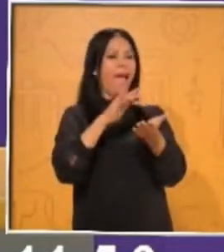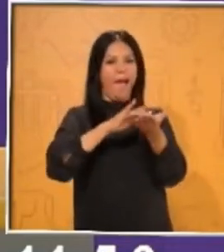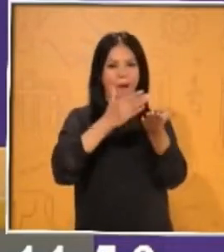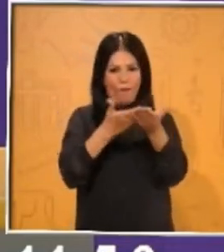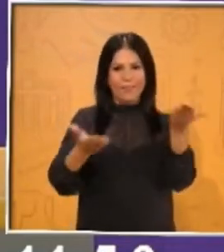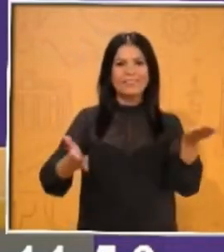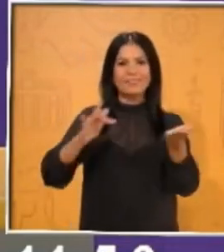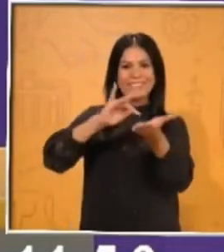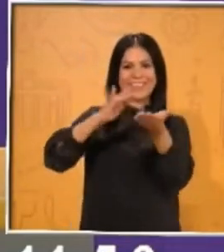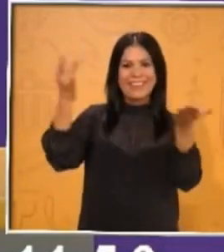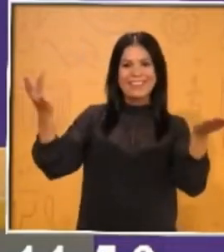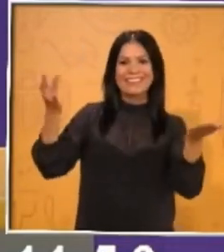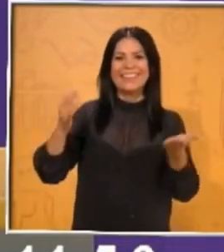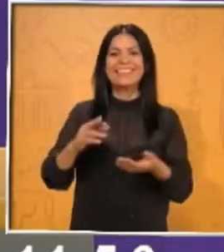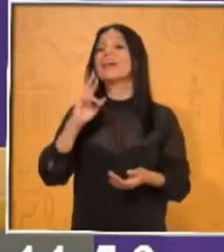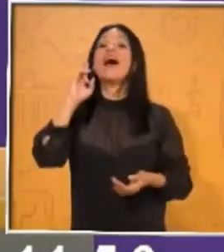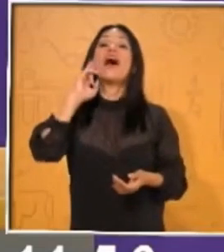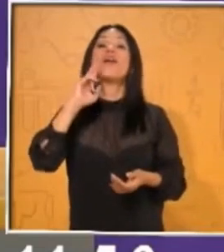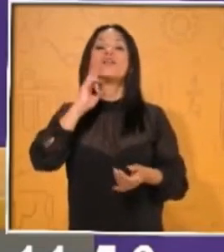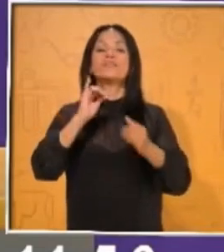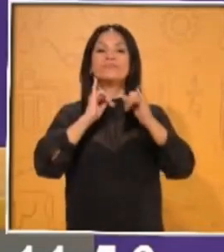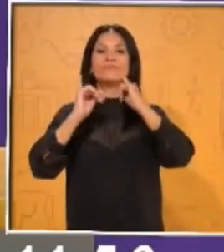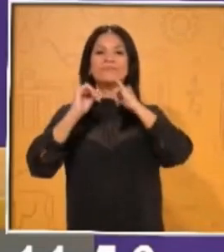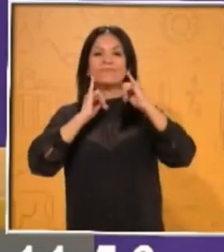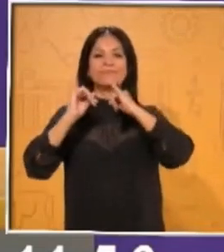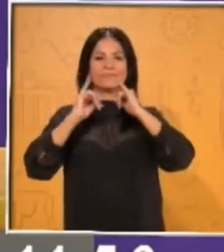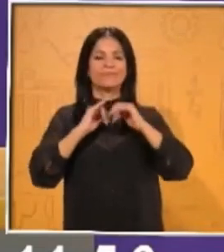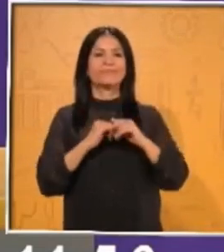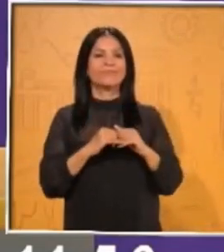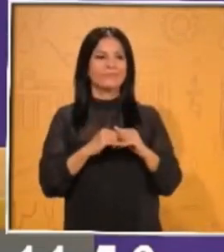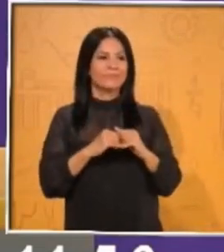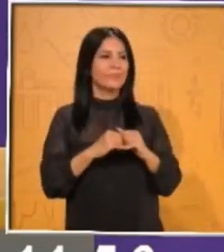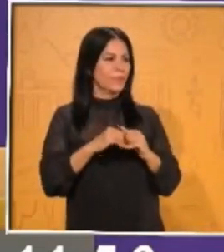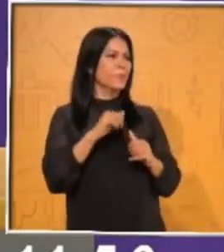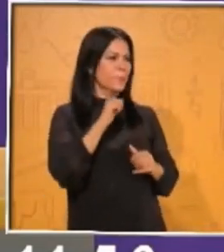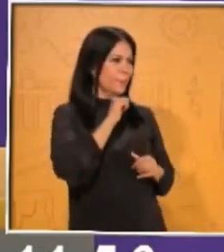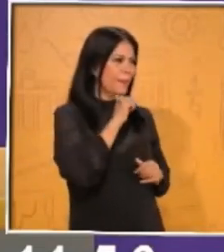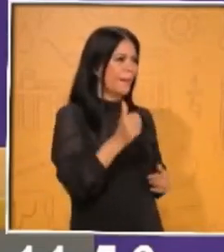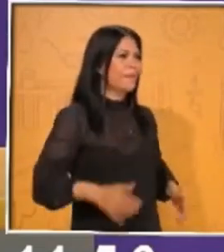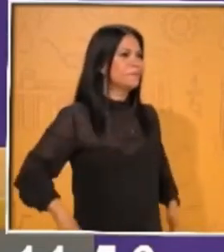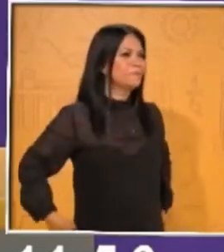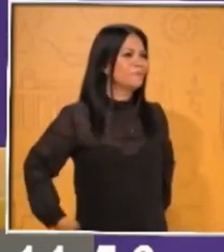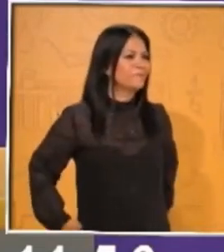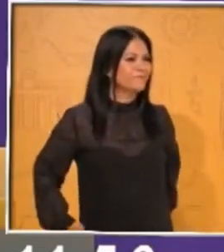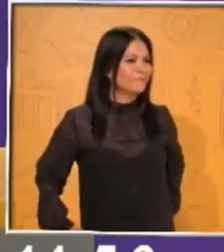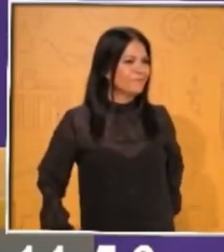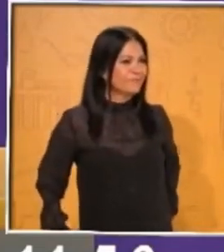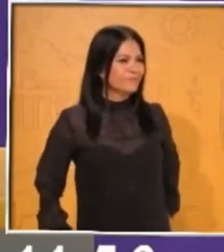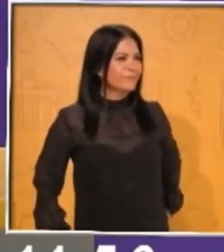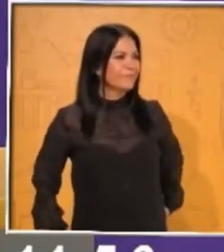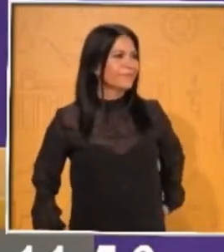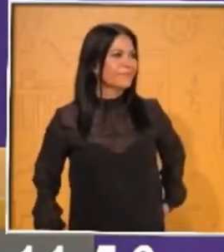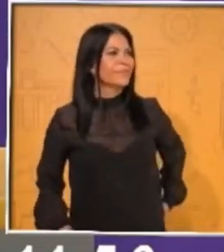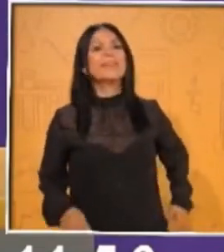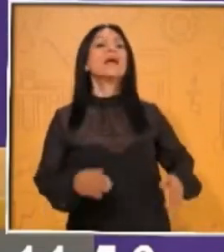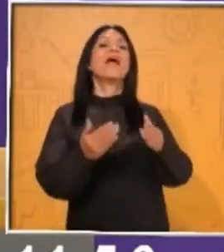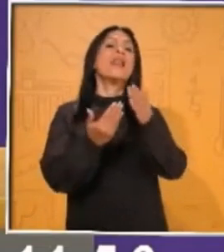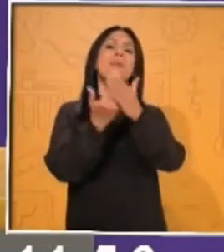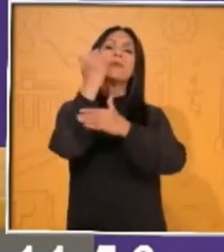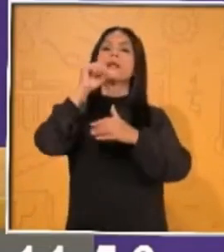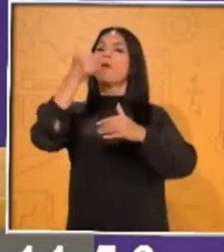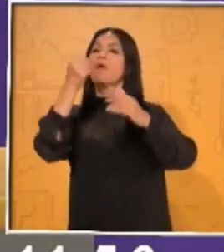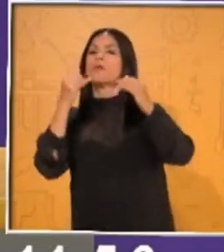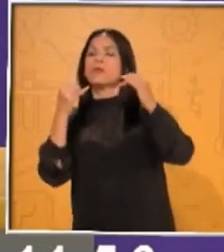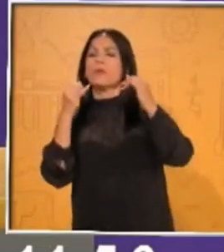Gallegos, quien es nuestra intérprete de lengua de señas, muchísimas gracias, gracias también a Salvador, que estuvo por la mañana también como